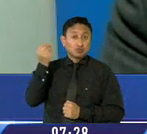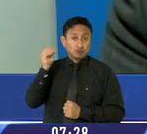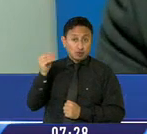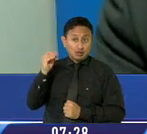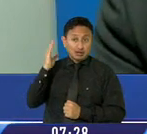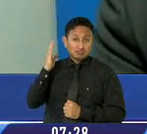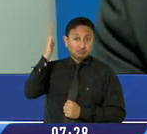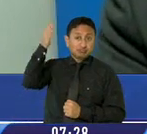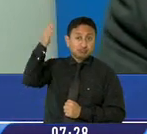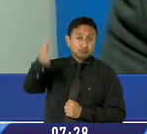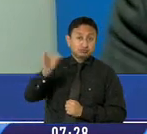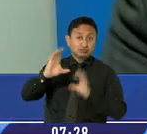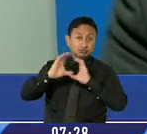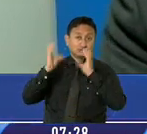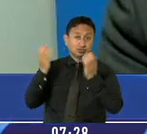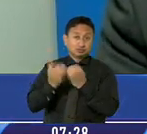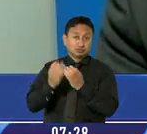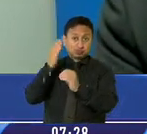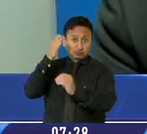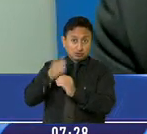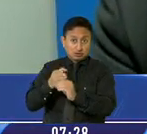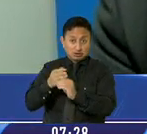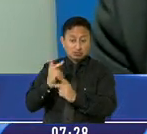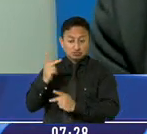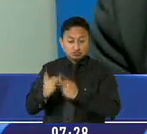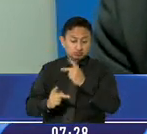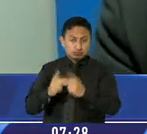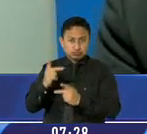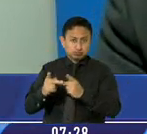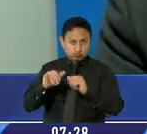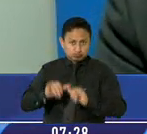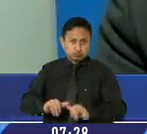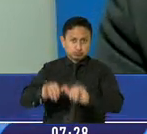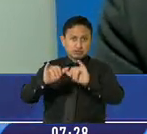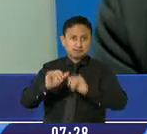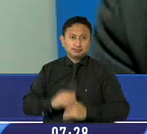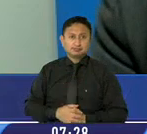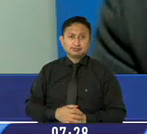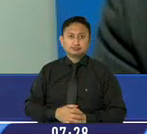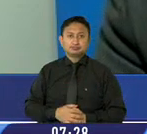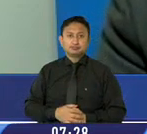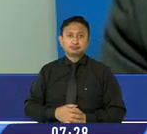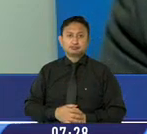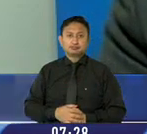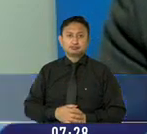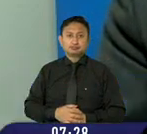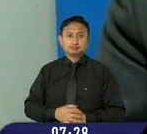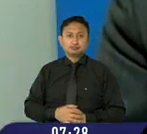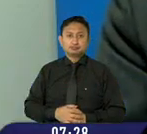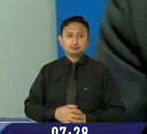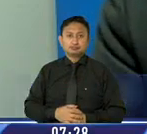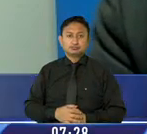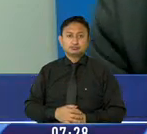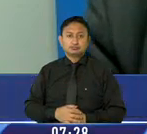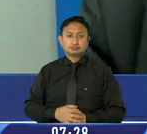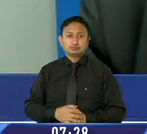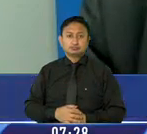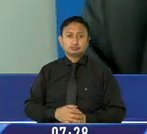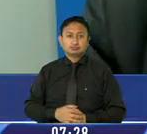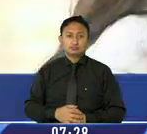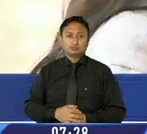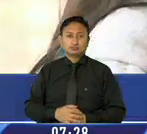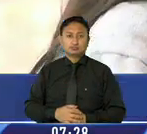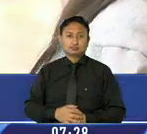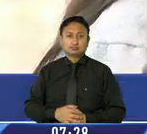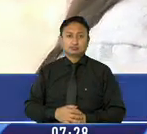este proceso de retorno progresivo y obligatorio siga con el cronograma inicial que tenía planteado el Ministerio de